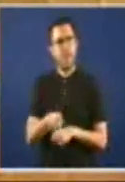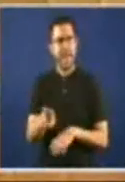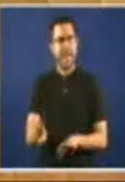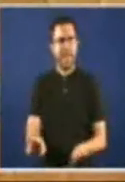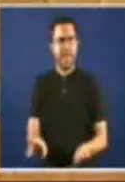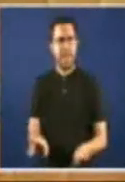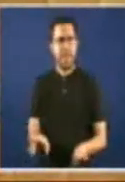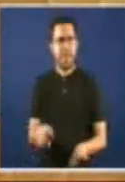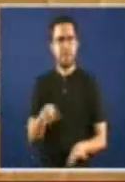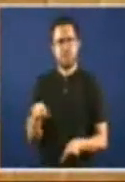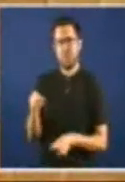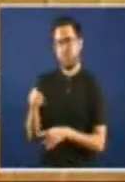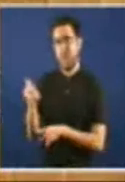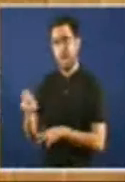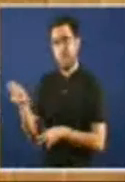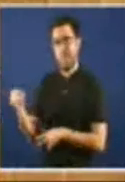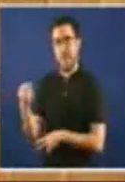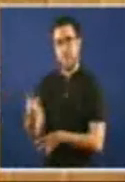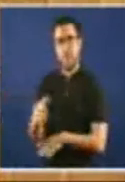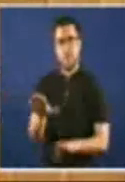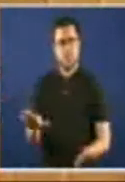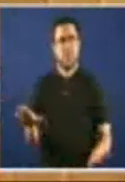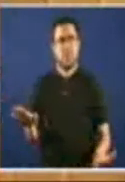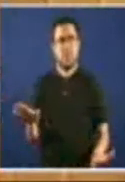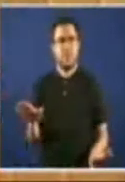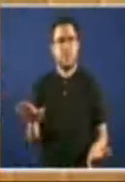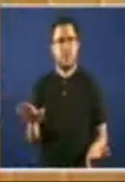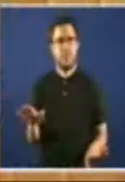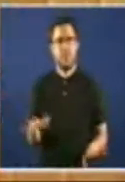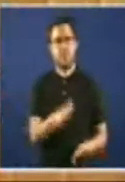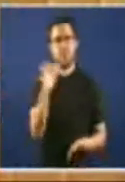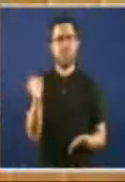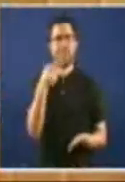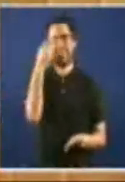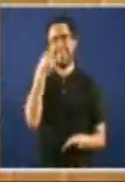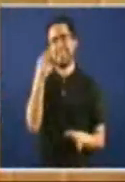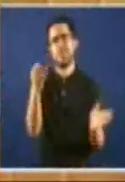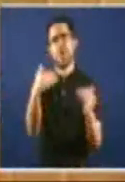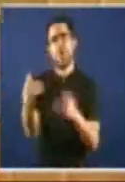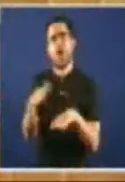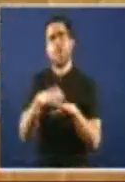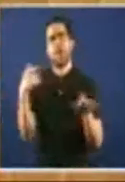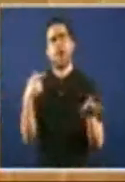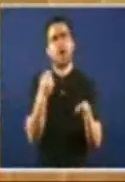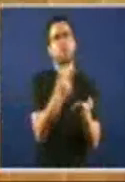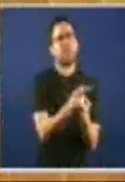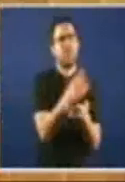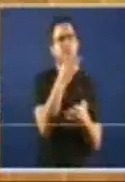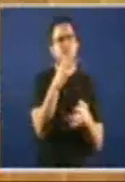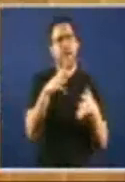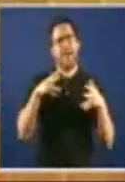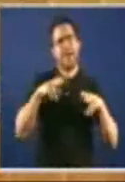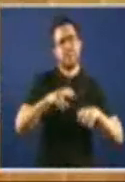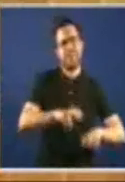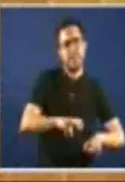realmente Apoya o partido popular Pero ademais Tampouco ten moito interés En apostar pola investigación Nin o desenrolo